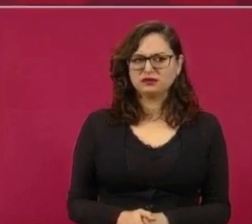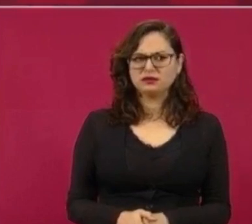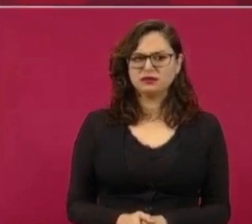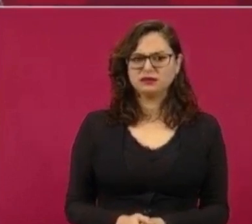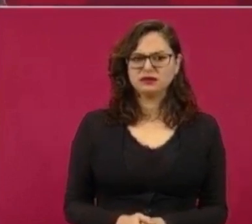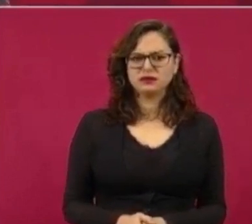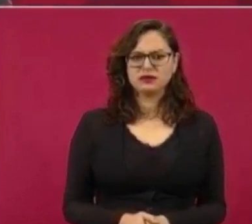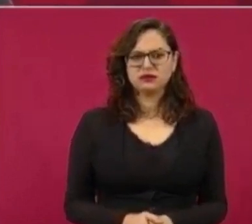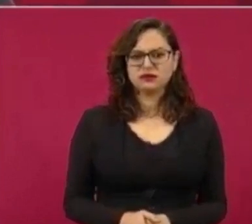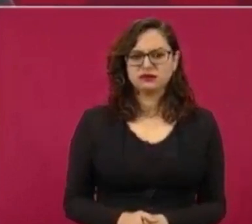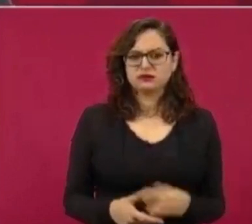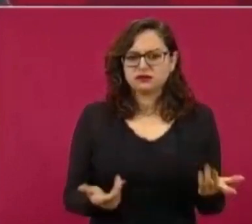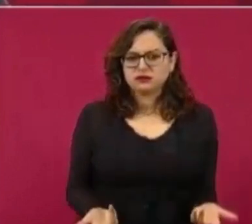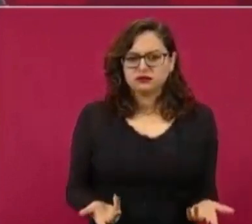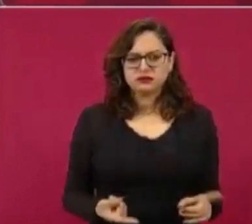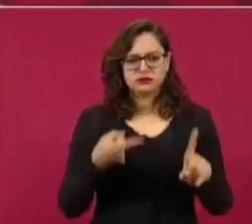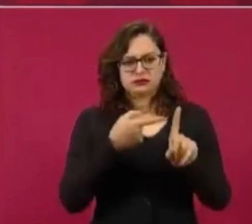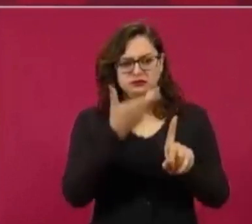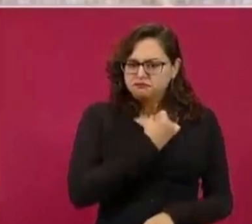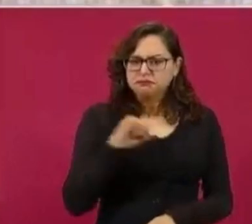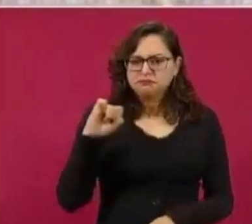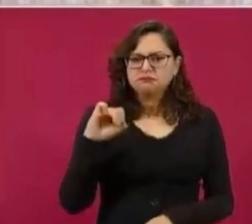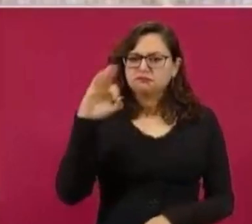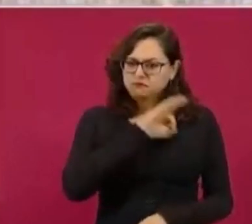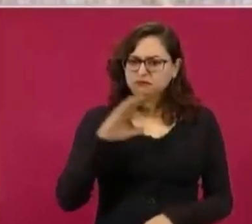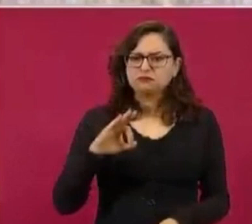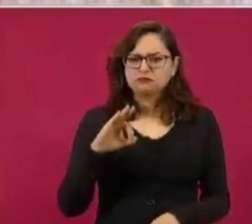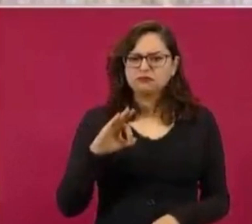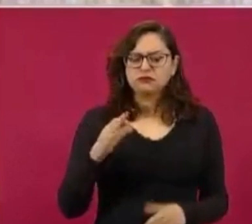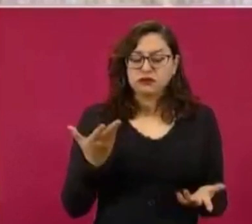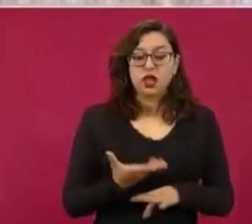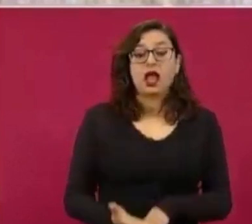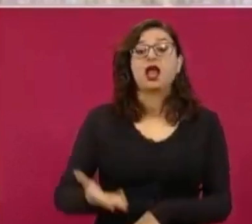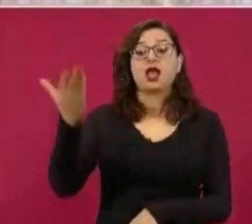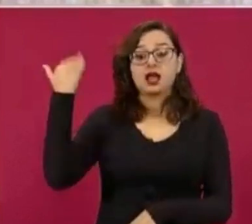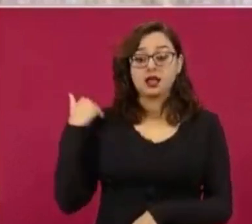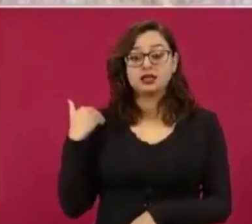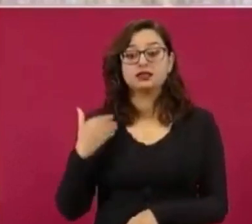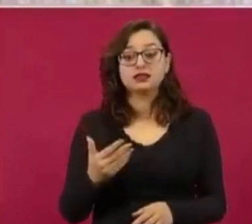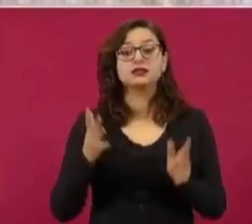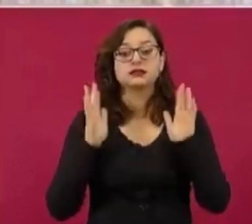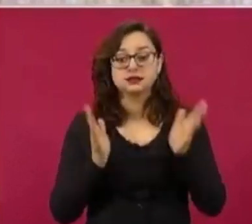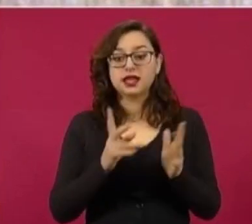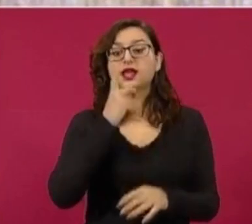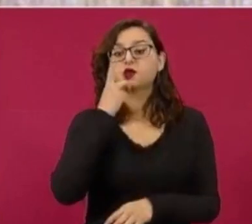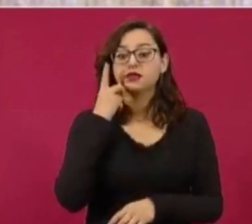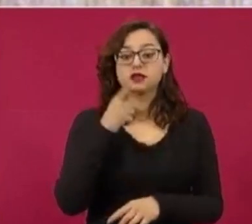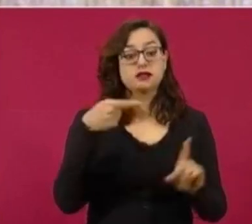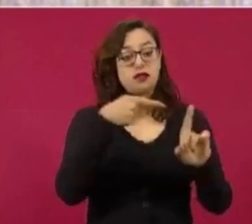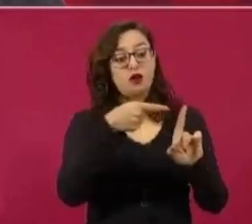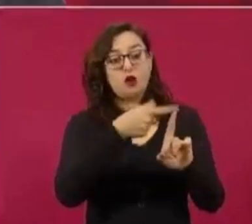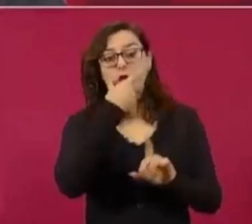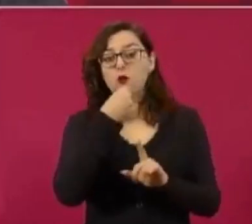es una persona capaz. Ya lo dije la vez pasada, es uno de los mejores historiadores